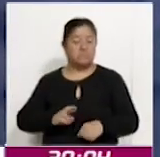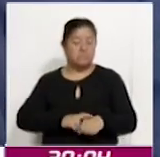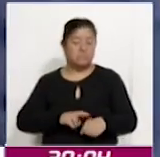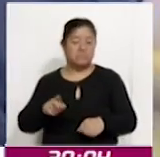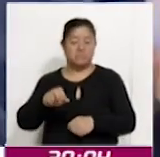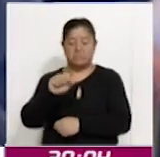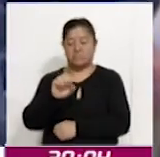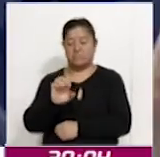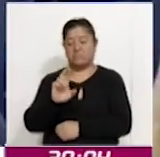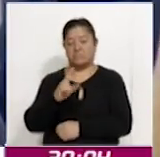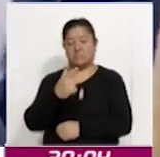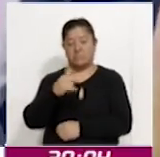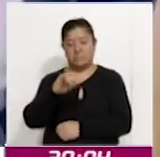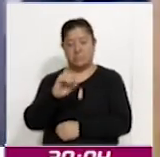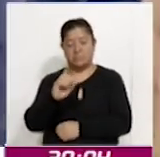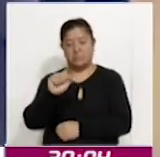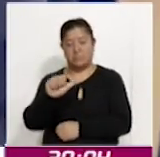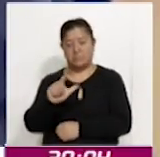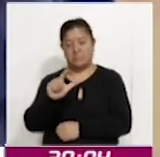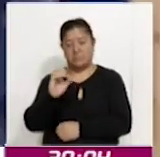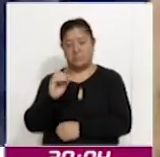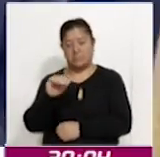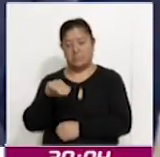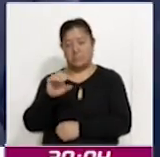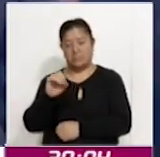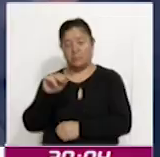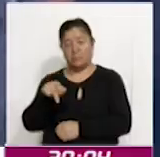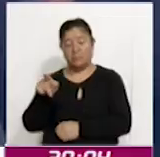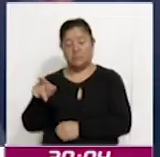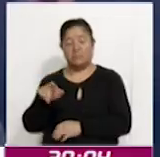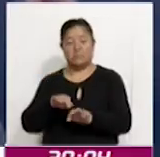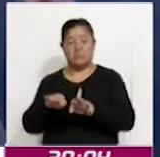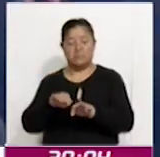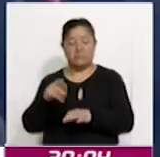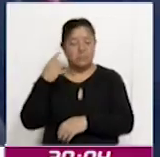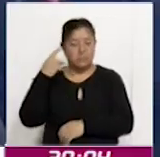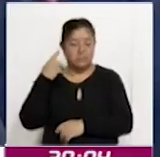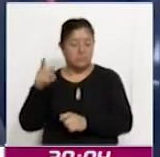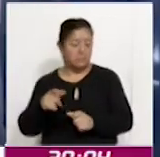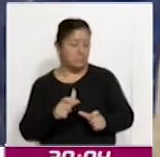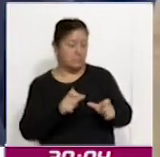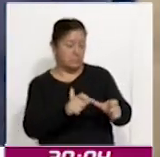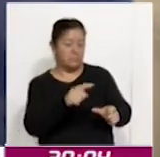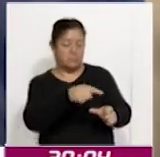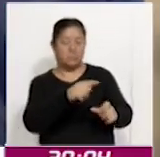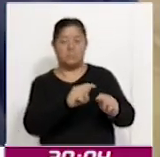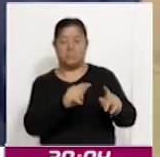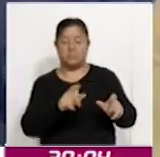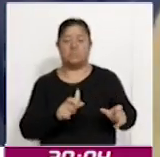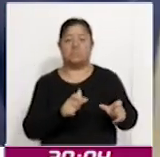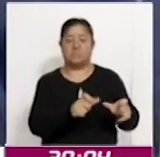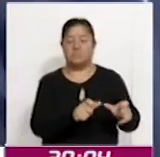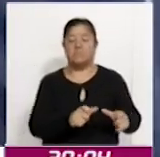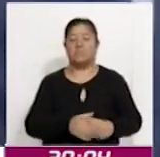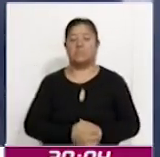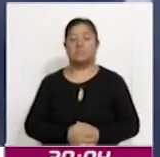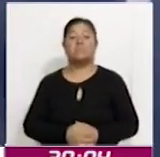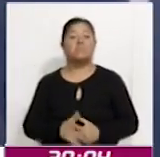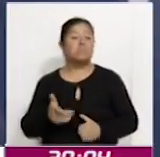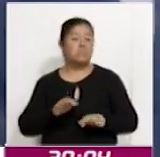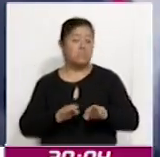Salomón por todo el trabajo, por todo el respaldo que le dio Puebla a Tlaxcala y el trabajo coordinado que fue